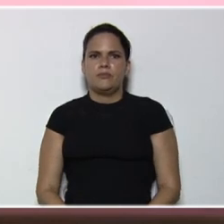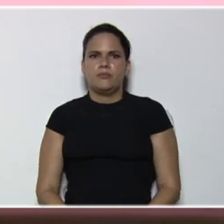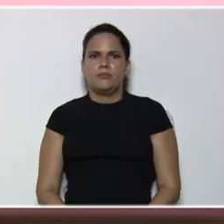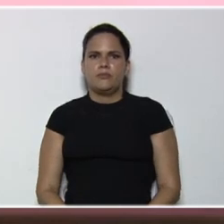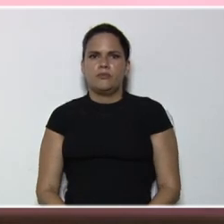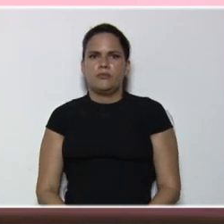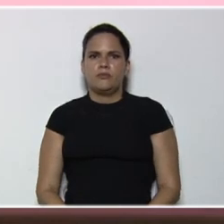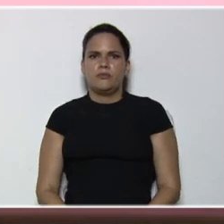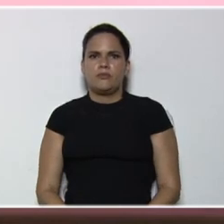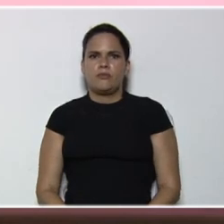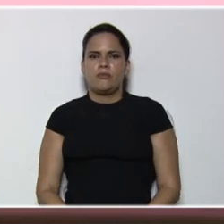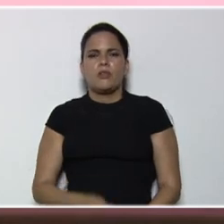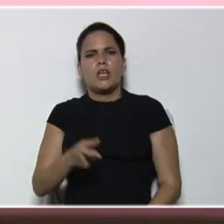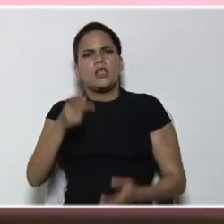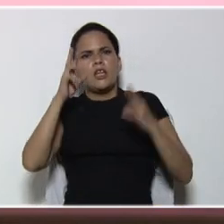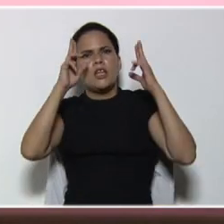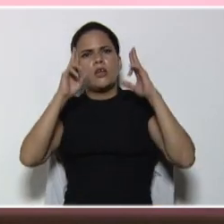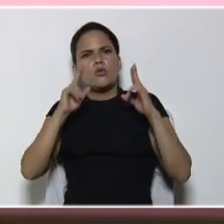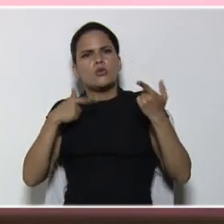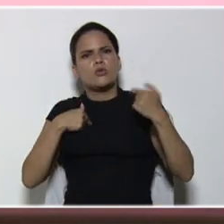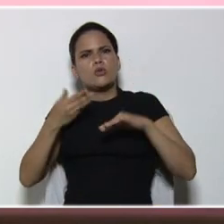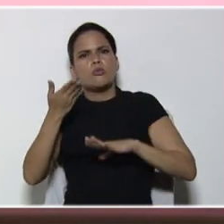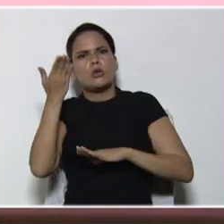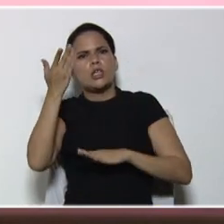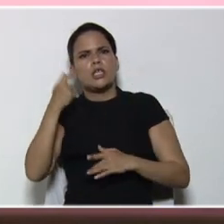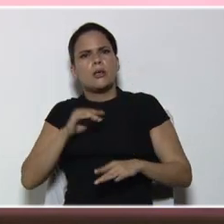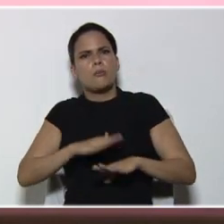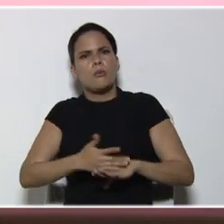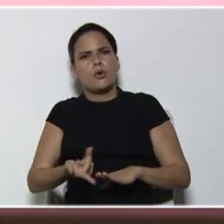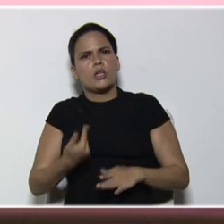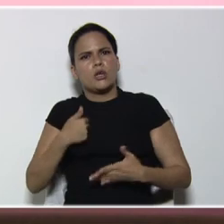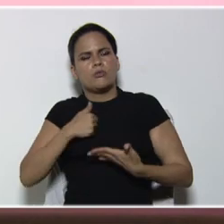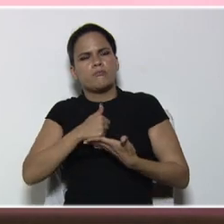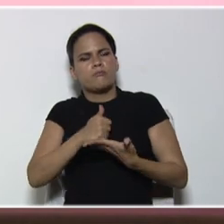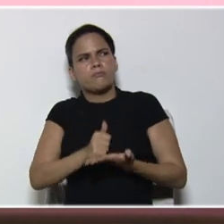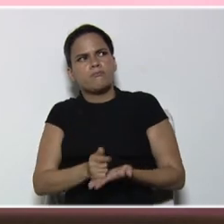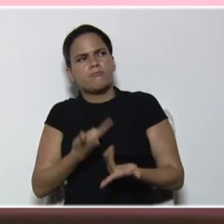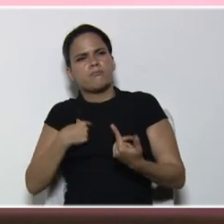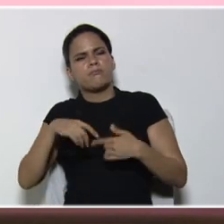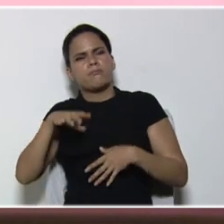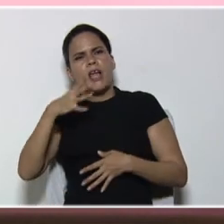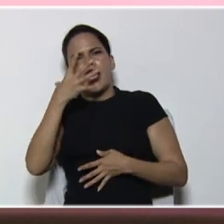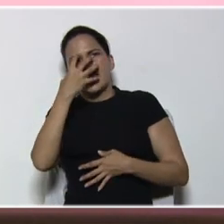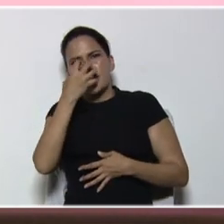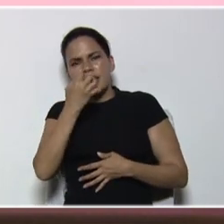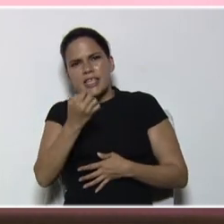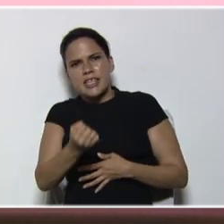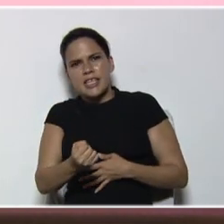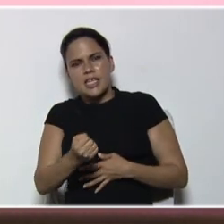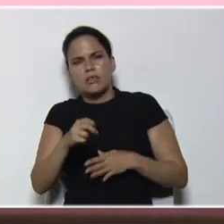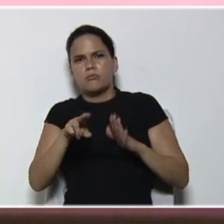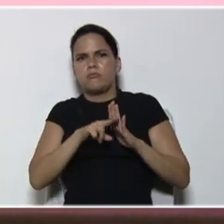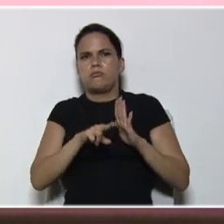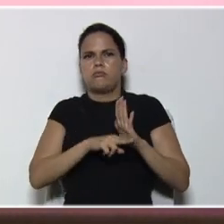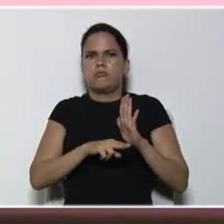bien, este recurso es importante, nos permite, entender, los criterios, de divisibilidad,